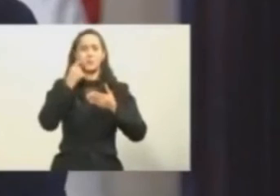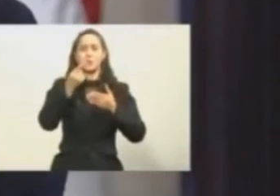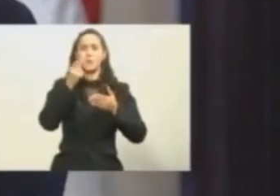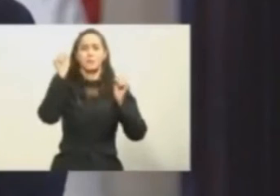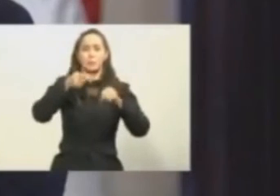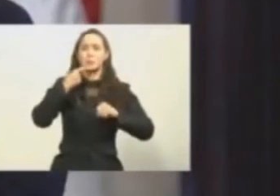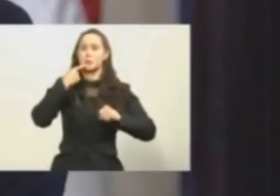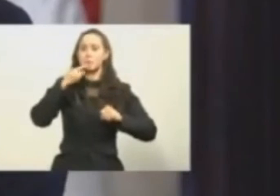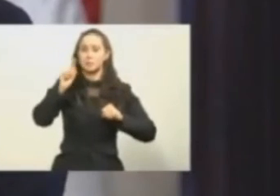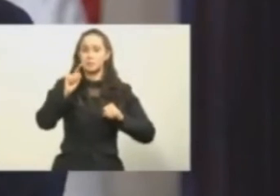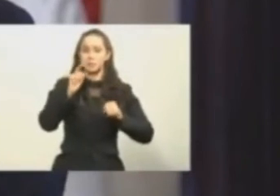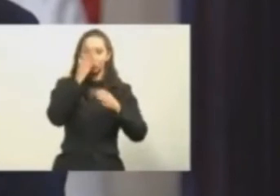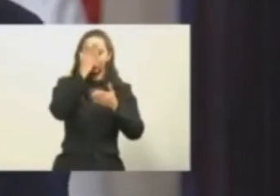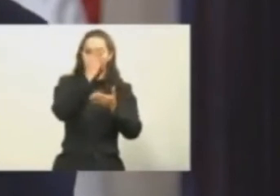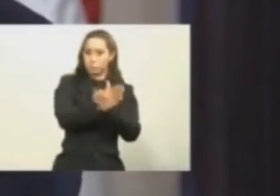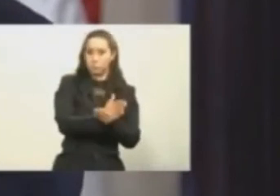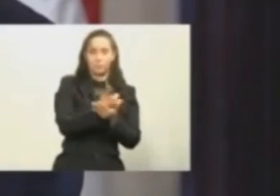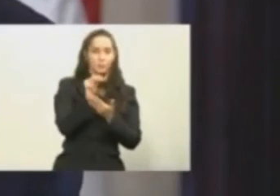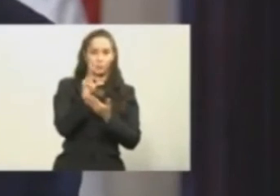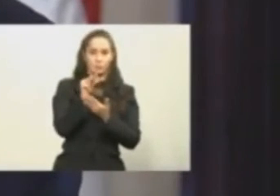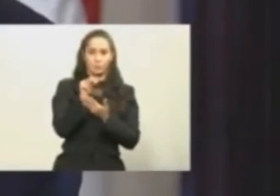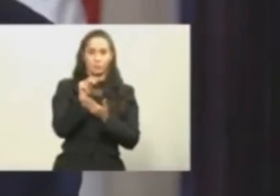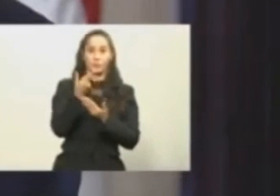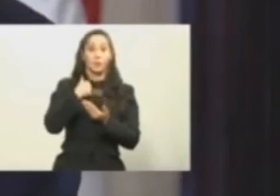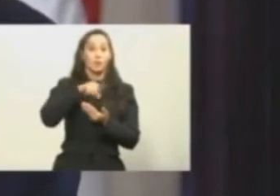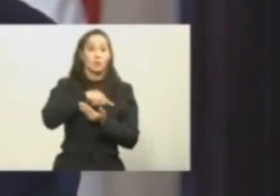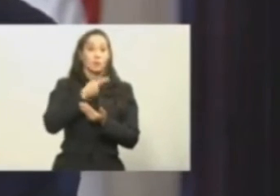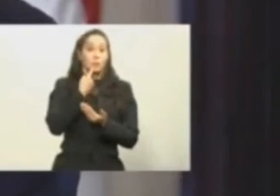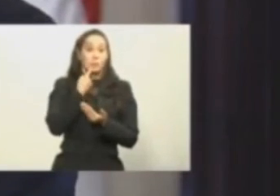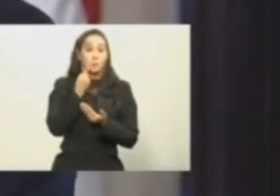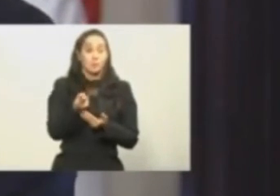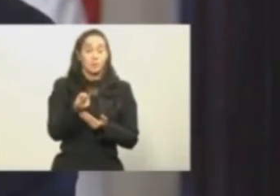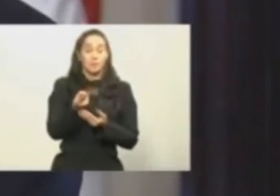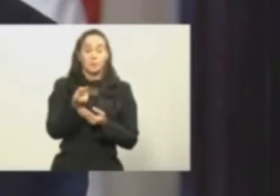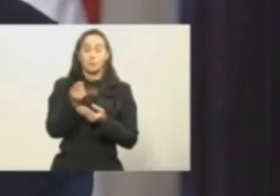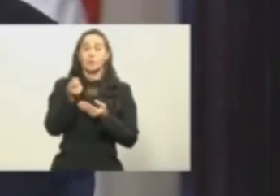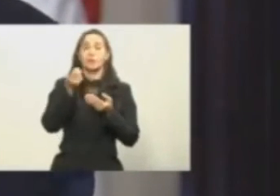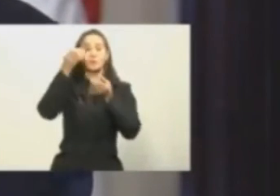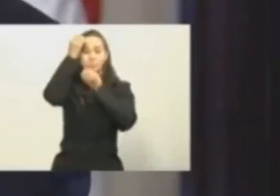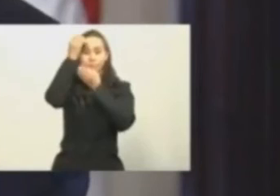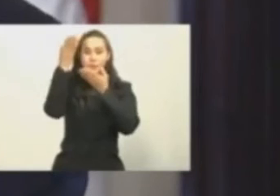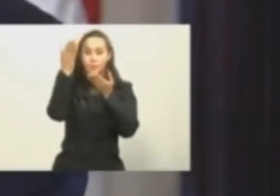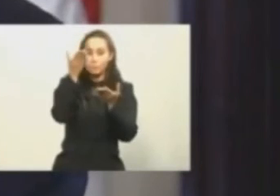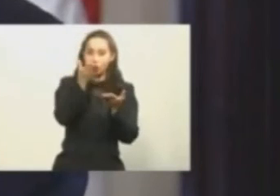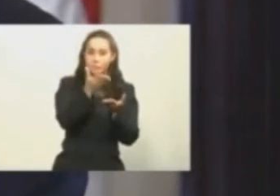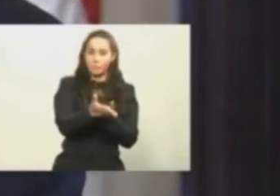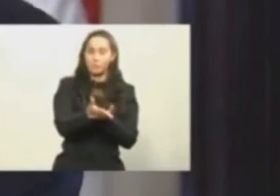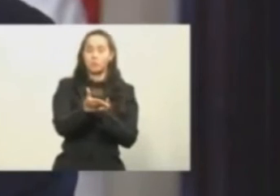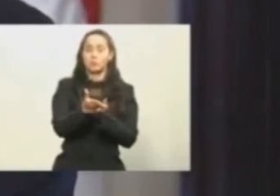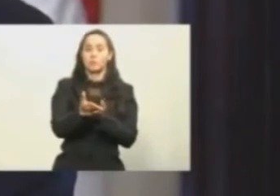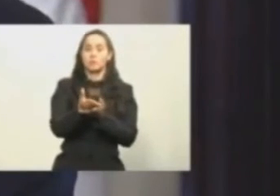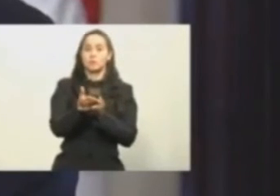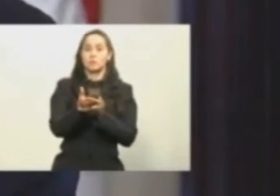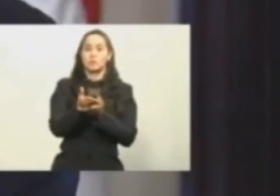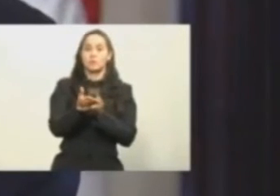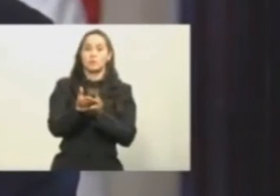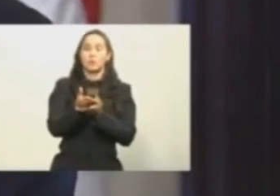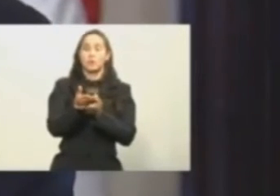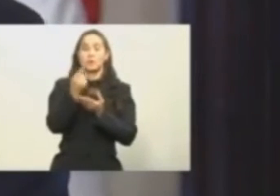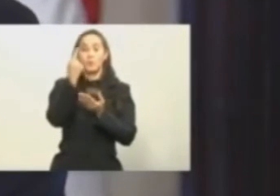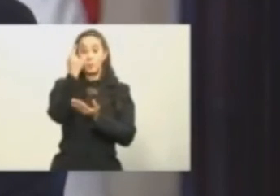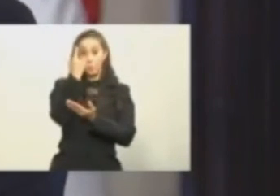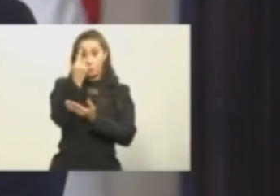se va a limitar. Lo que nosotros le estamos diciendo es que las informaciones oficiales